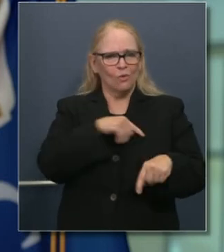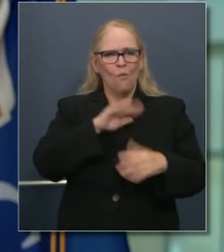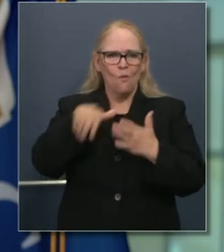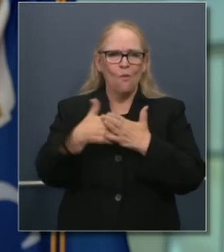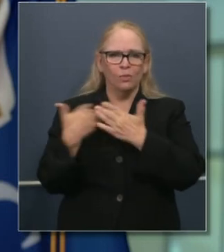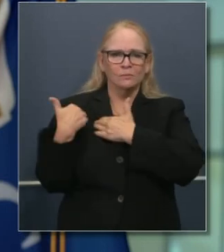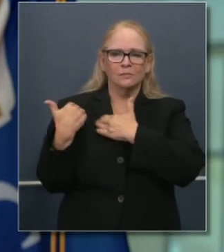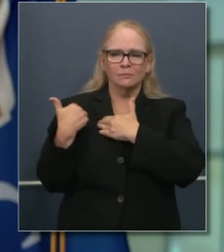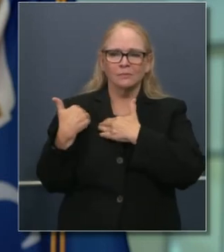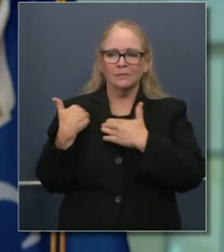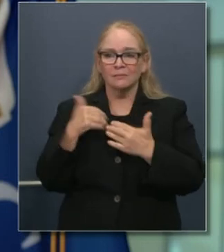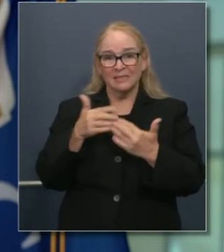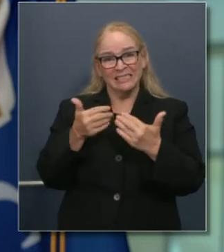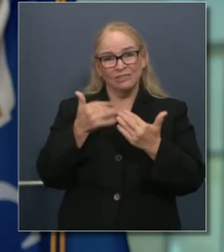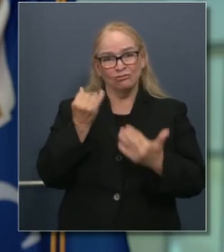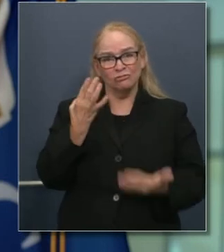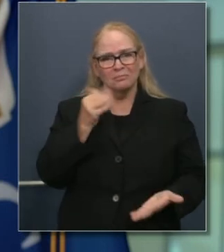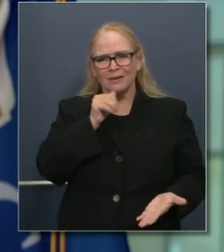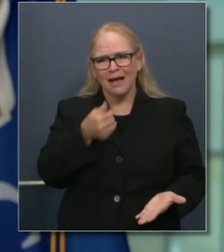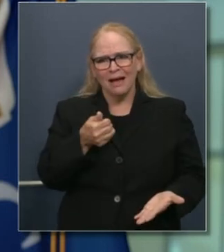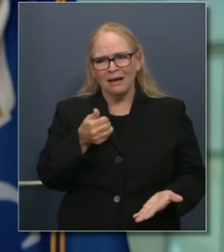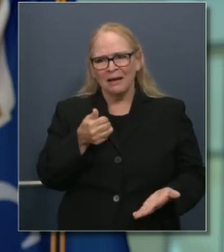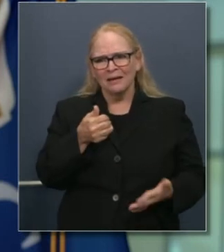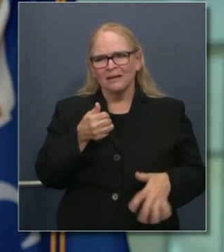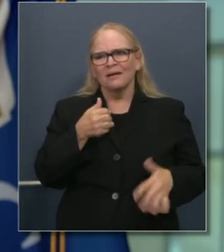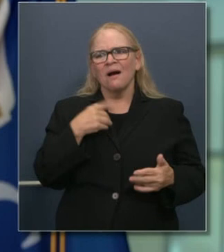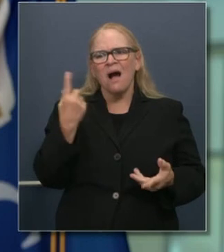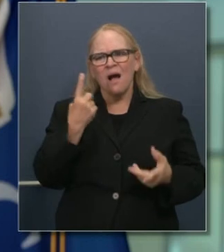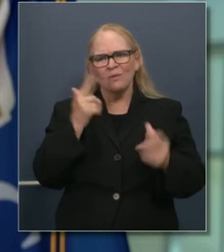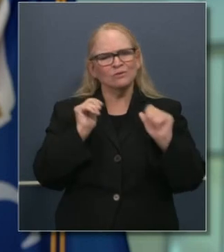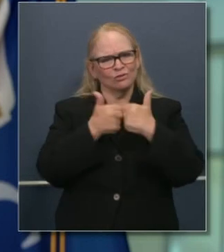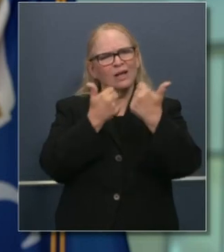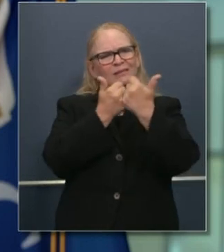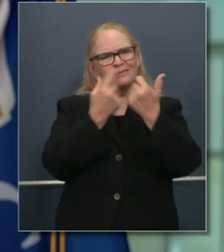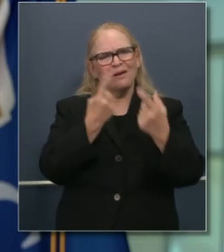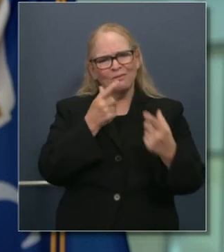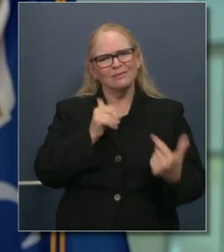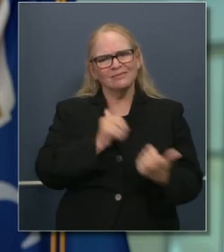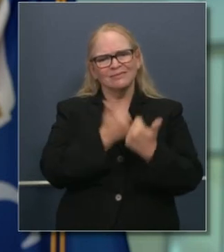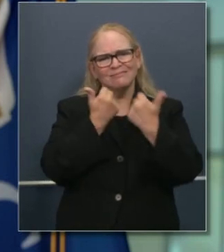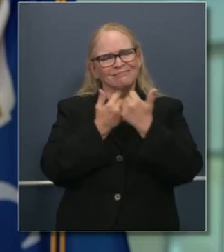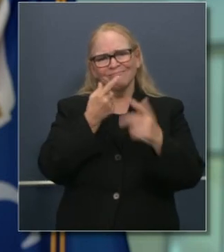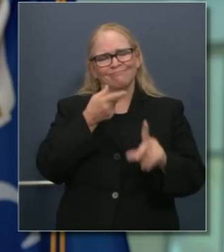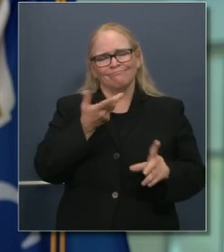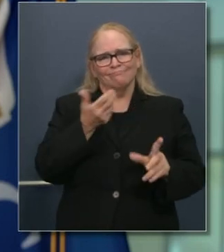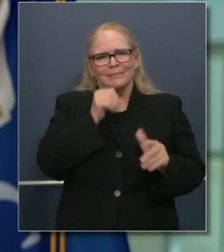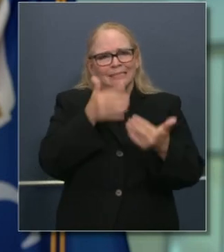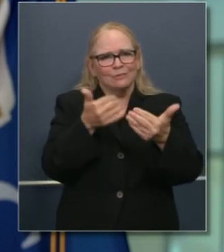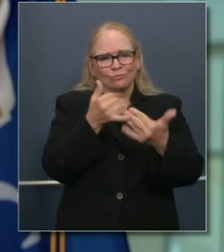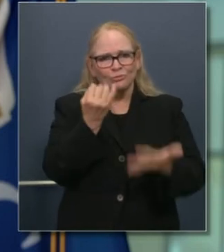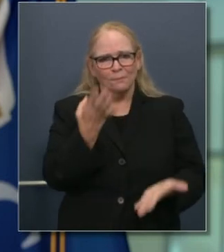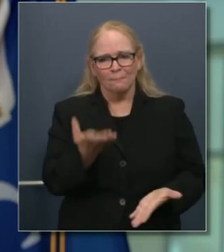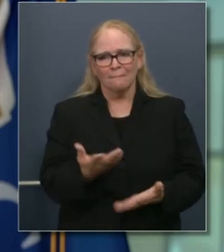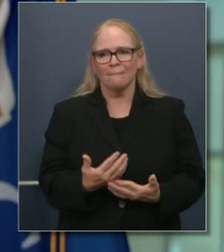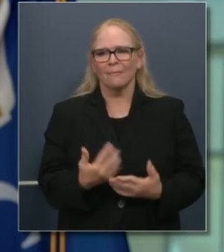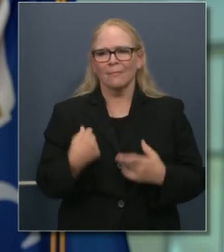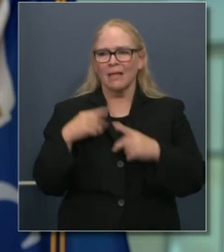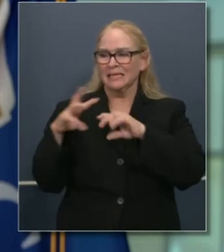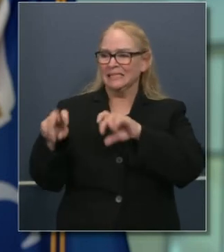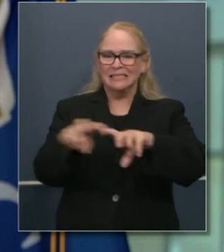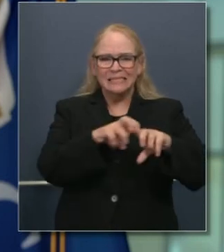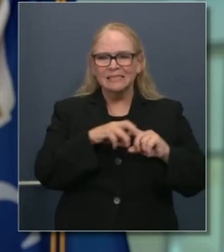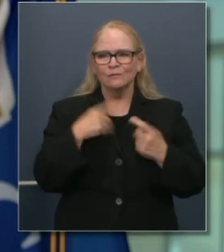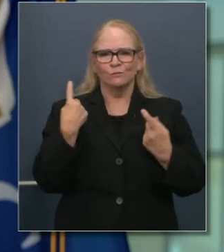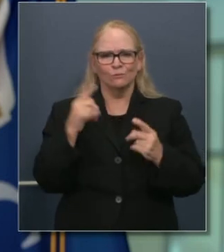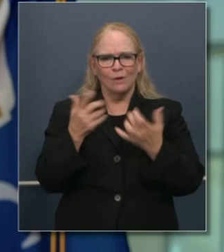Nada de esto es fácil. La tecnología siempre representa un desafío. Y todas estas cosas que